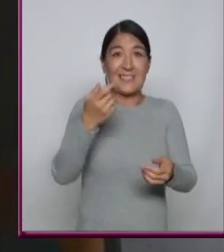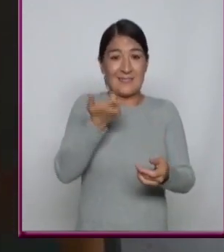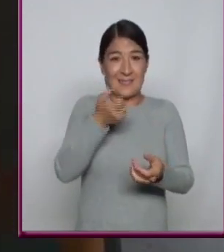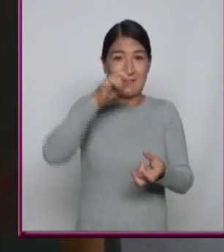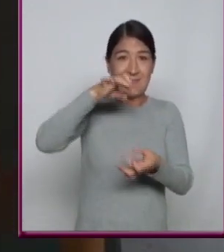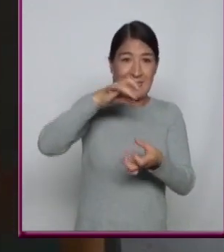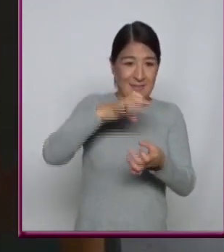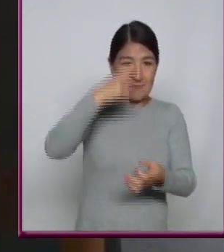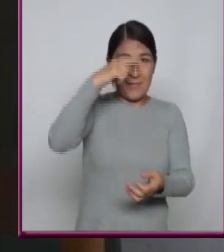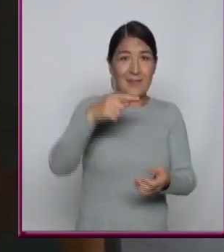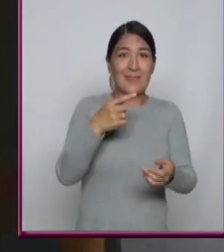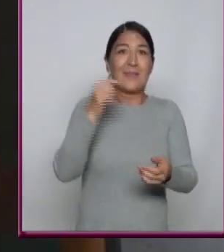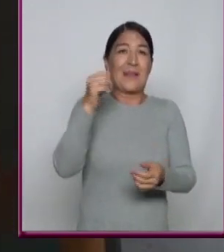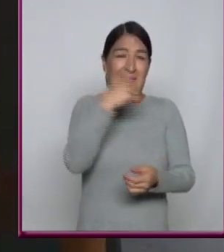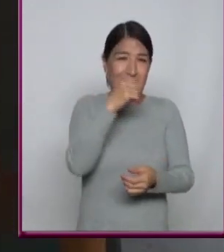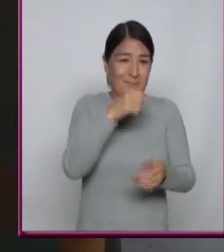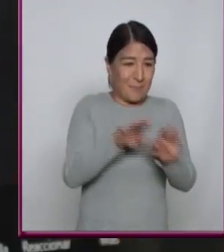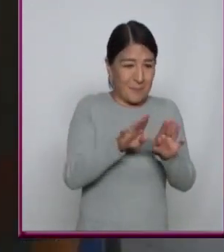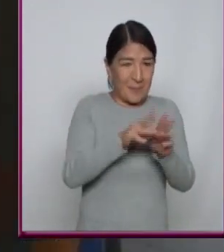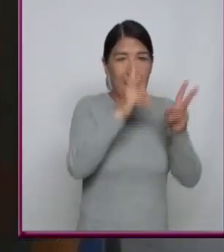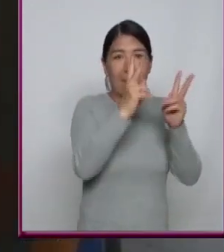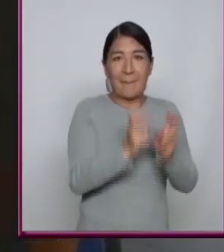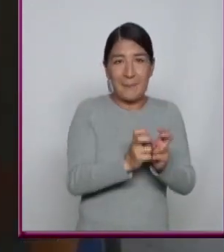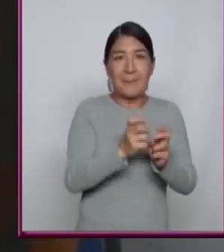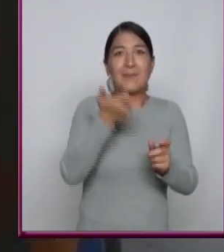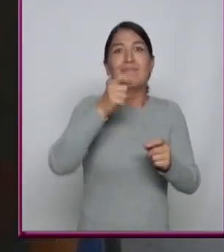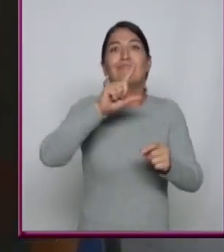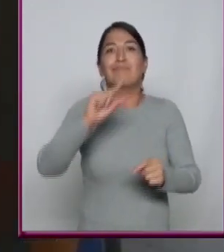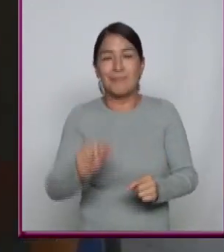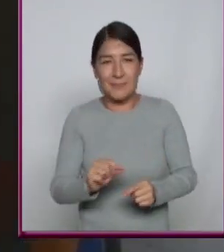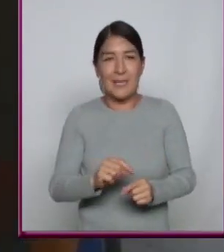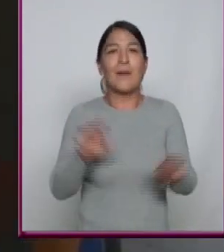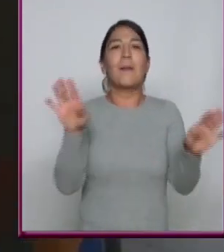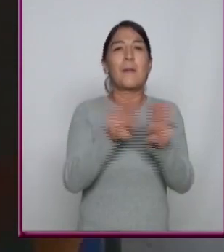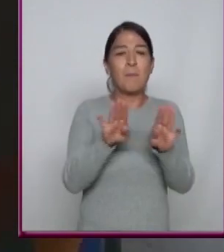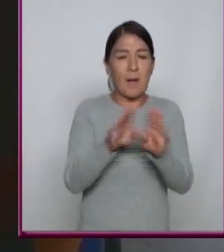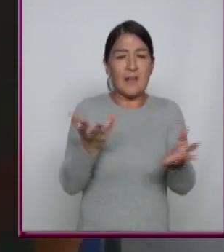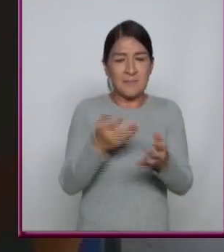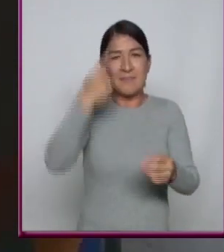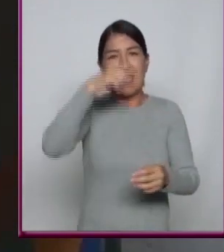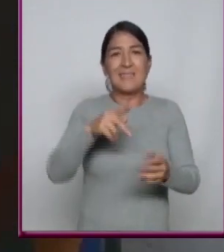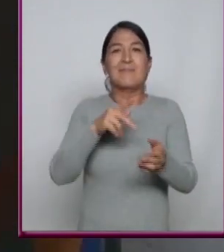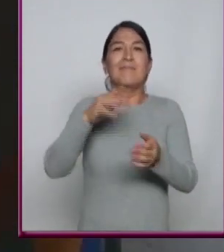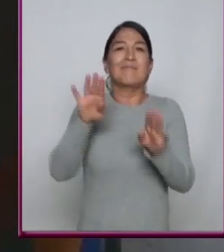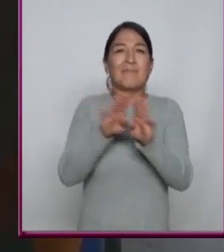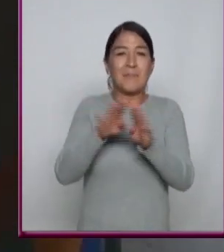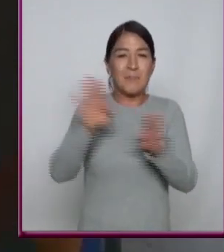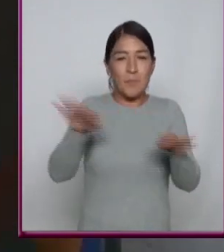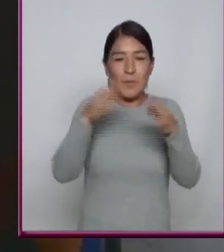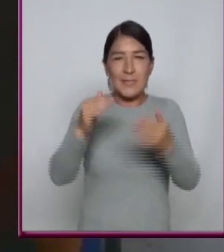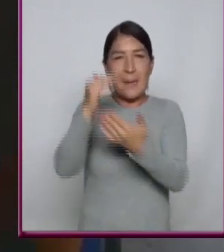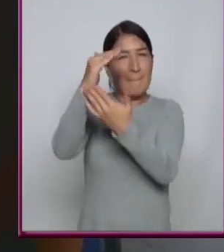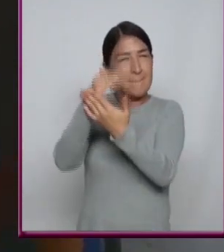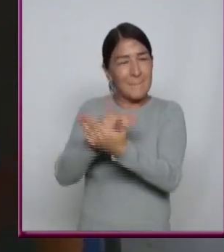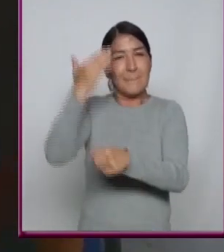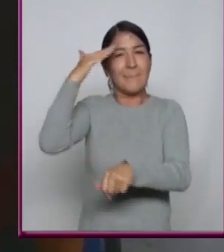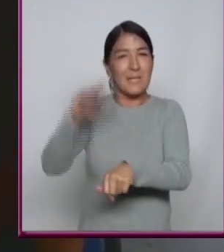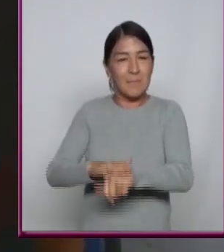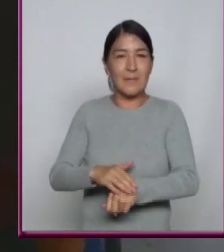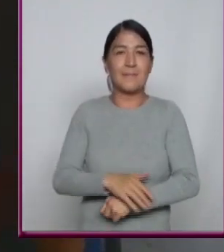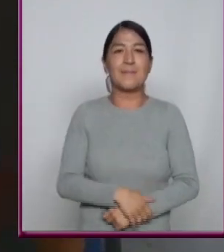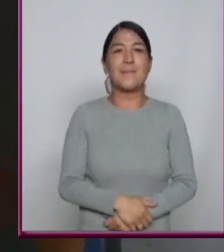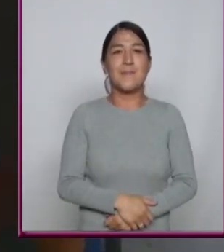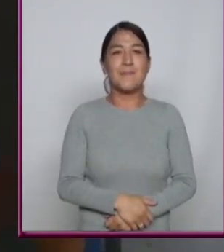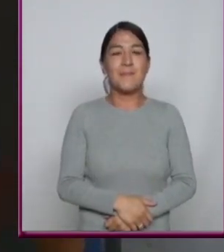sacrificar Todo ese espacio En el dispositivo ¿Qué hace que Algunos formatos Pesen menos Y se oigan mejor? Bueno